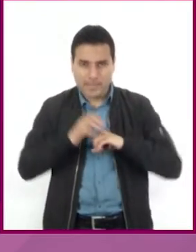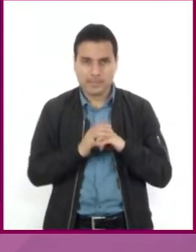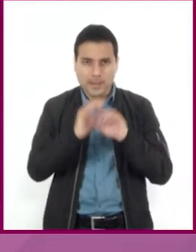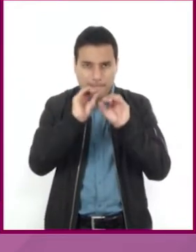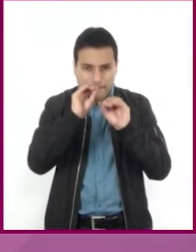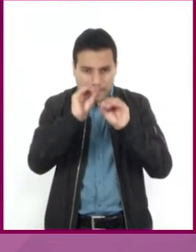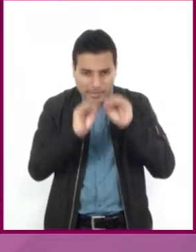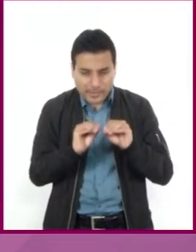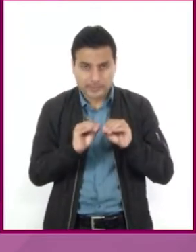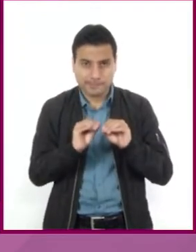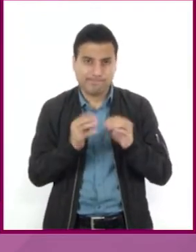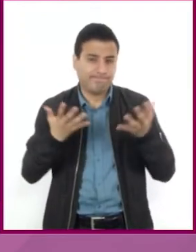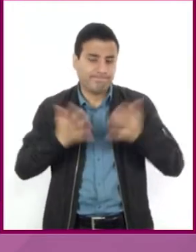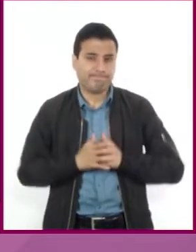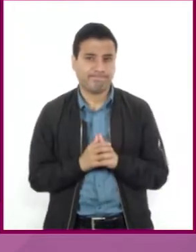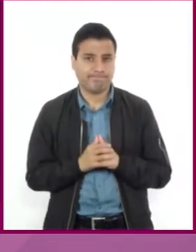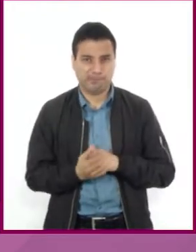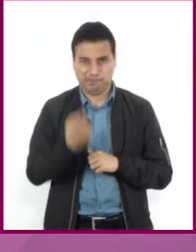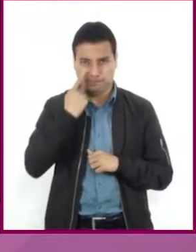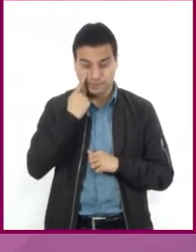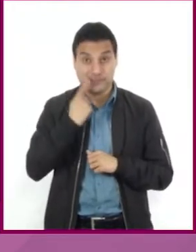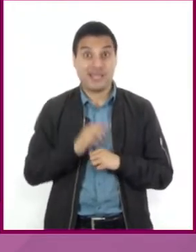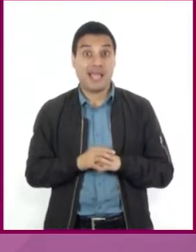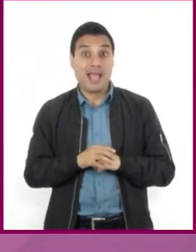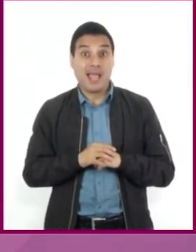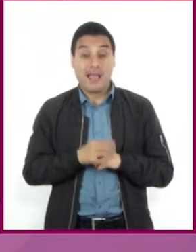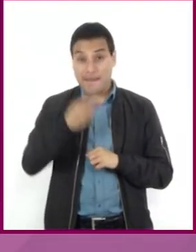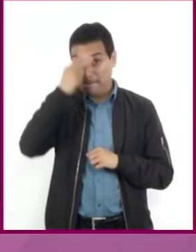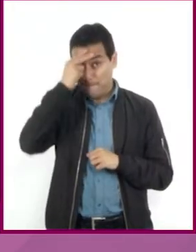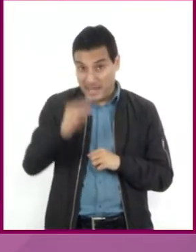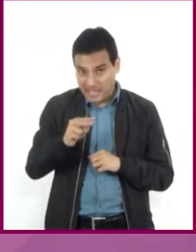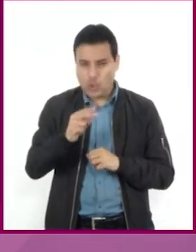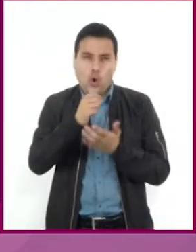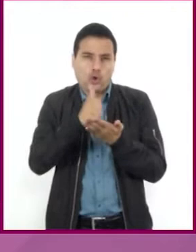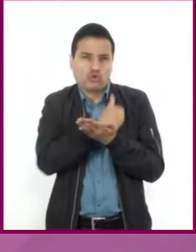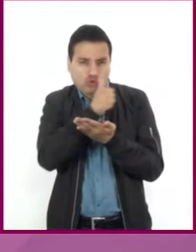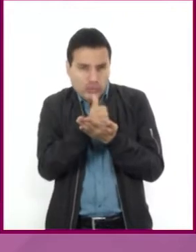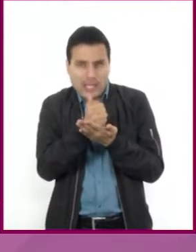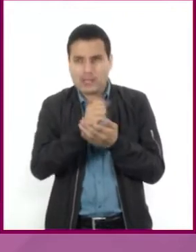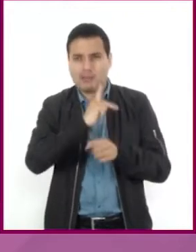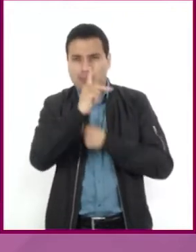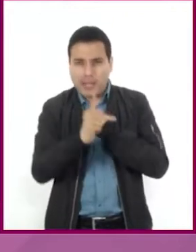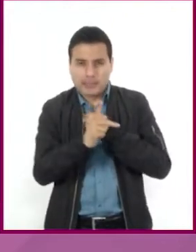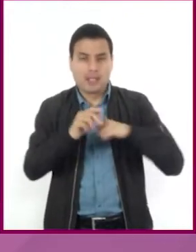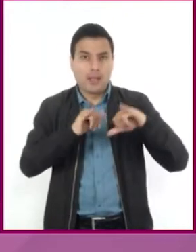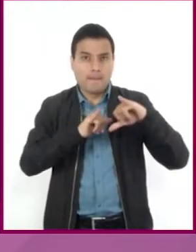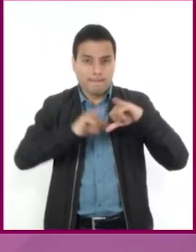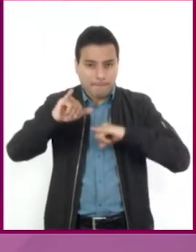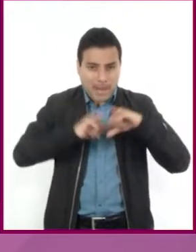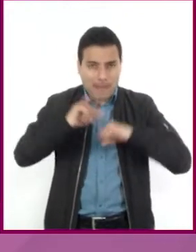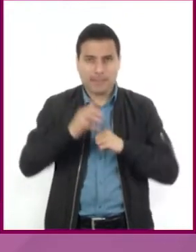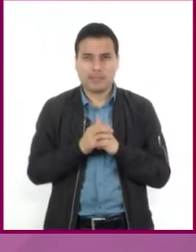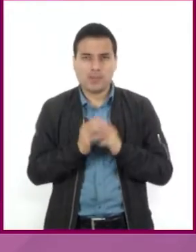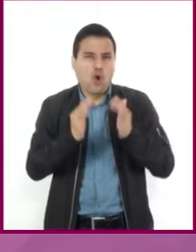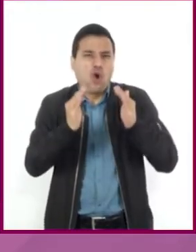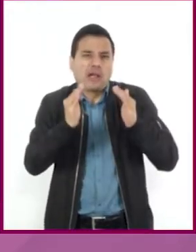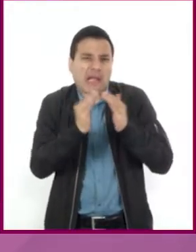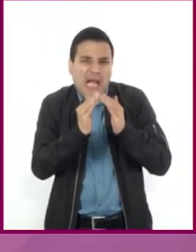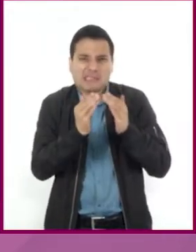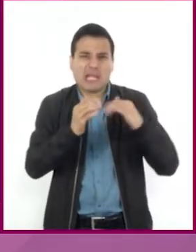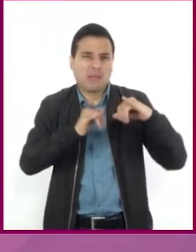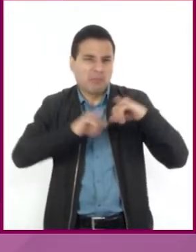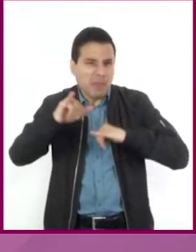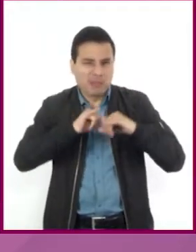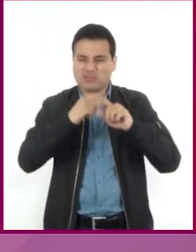dibujo a escala. Los mapas de un país o una ciudad y los planos arquitectónicos de un edificio o